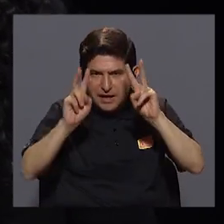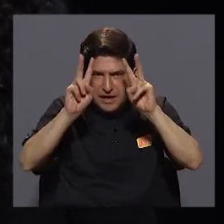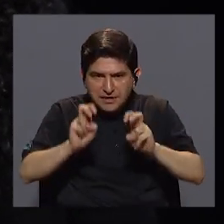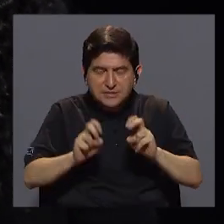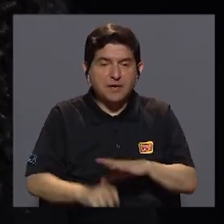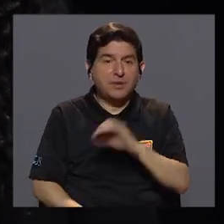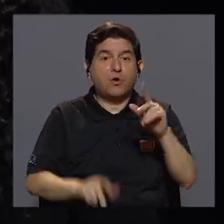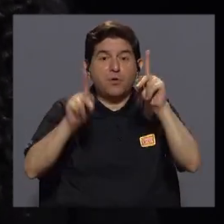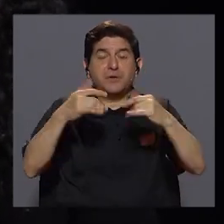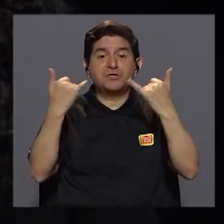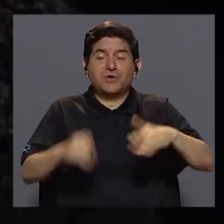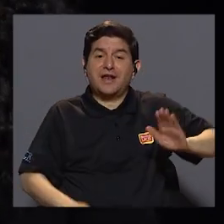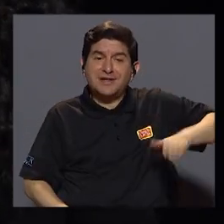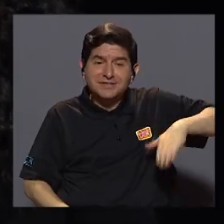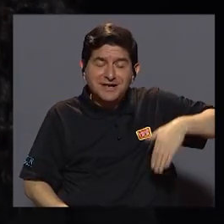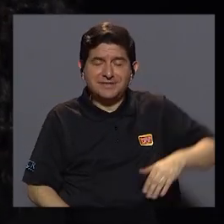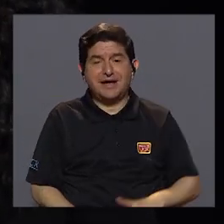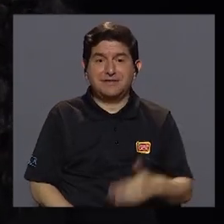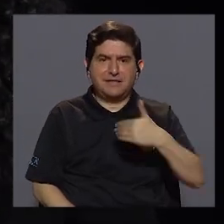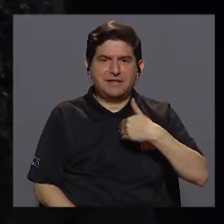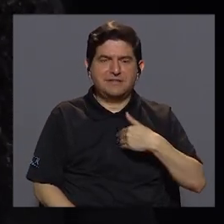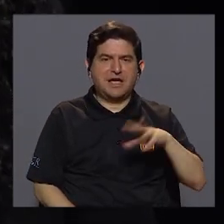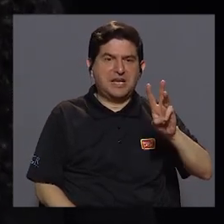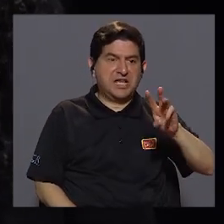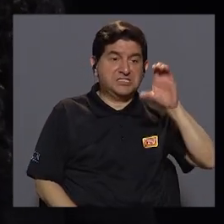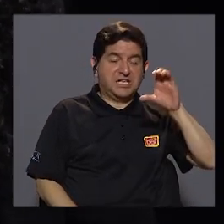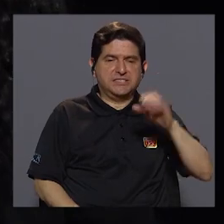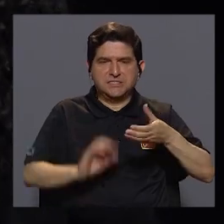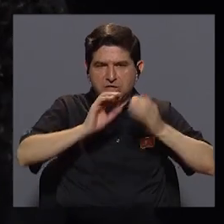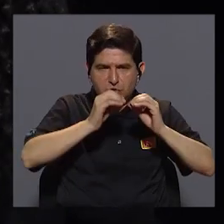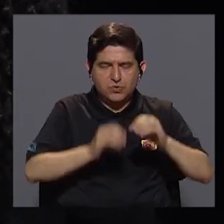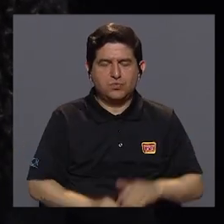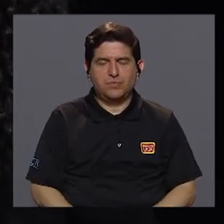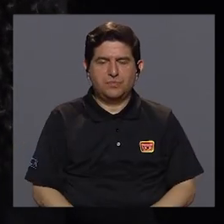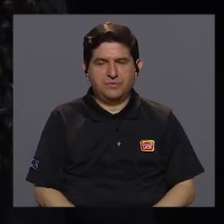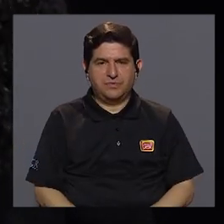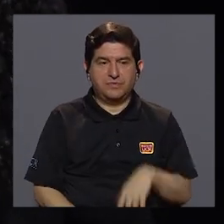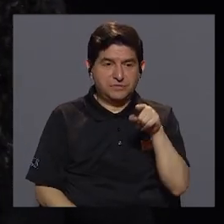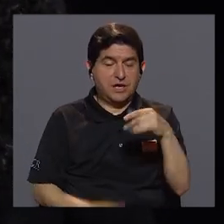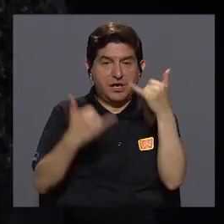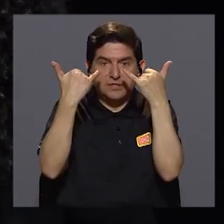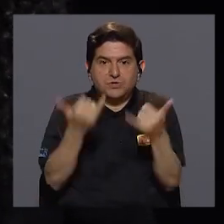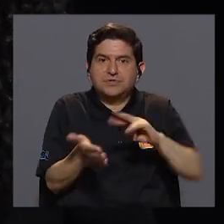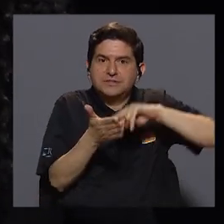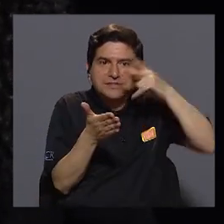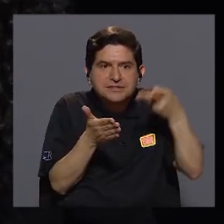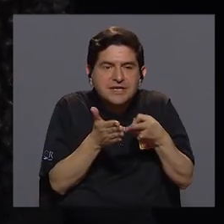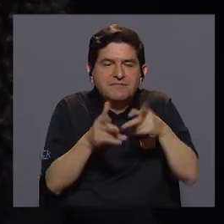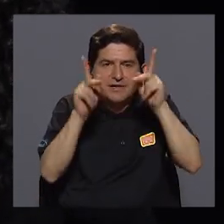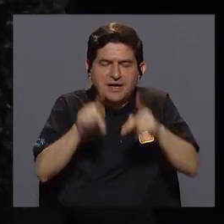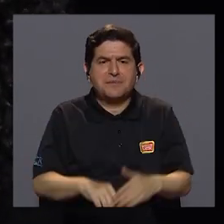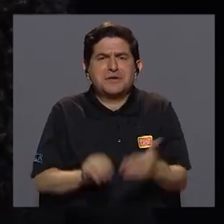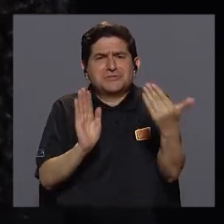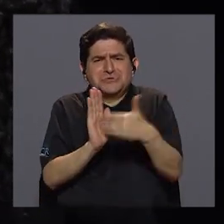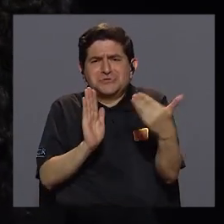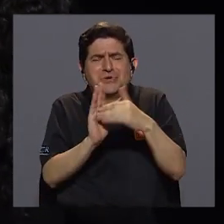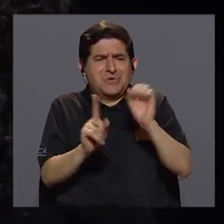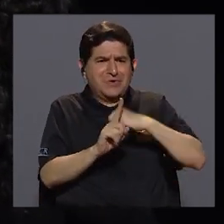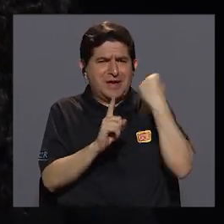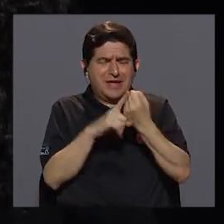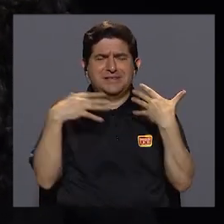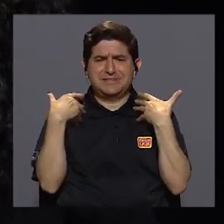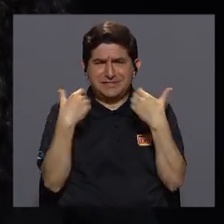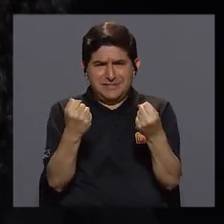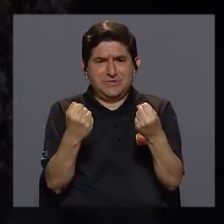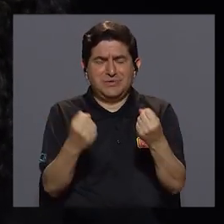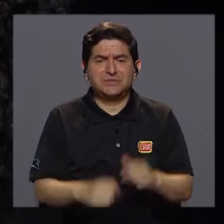que recibe un diagnóstico tardío cuando presenta glicemias de 600 en ayunas, que ya realmente significa que hay un deterioro muy grande en la condición